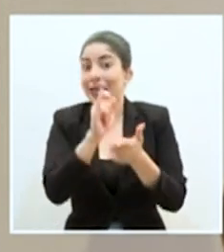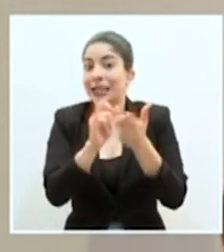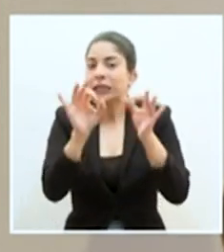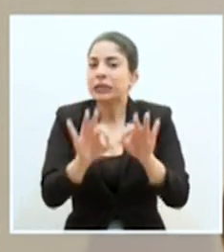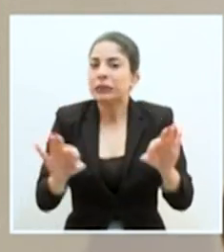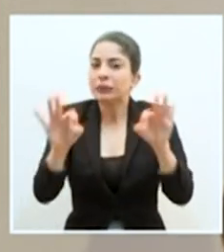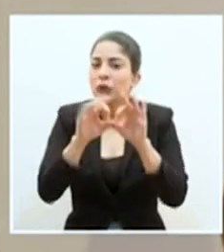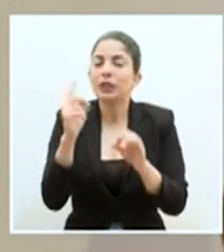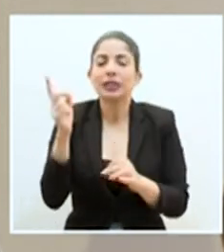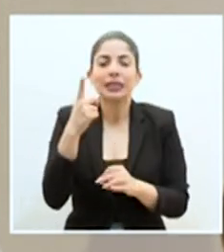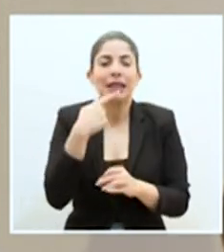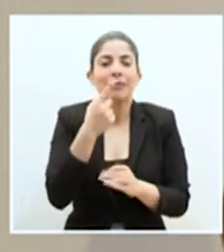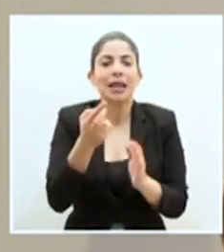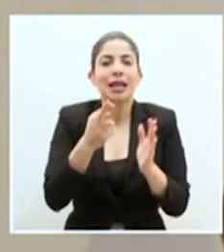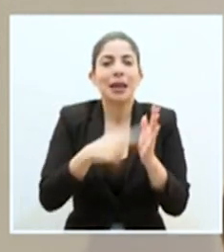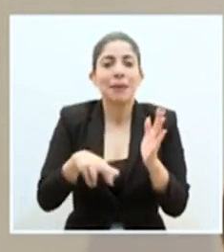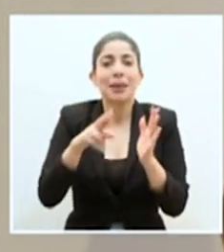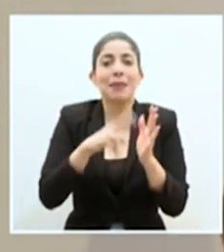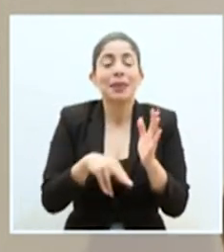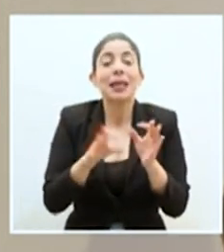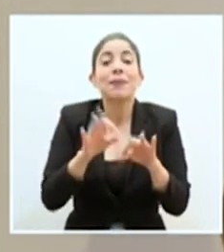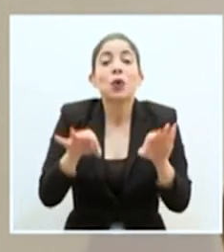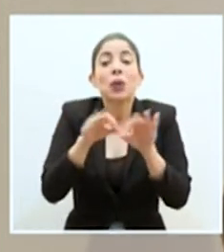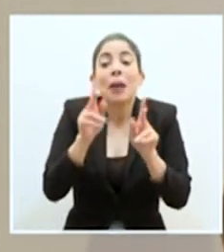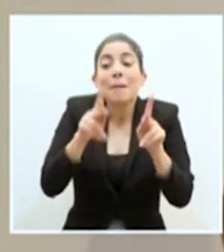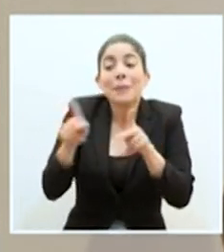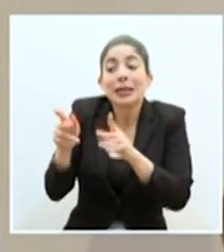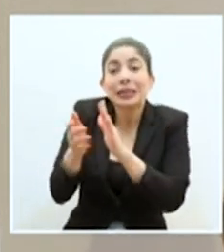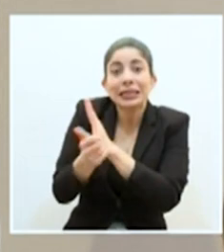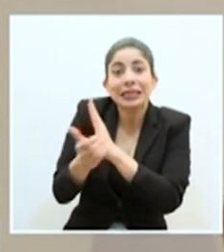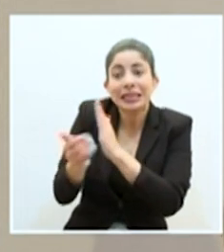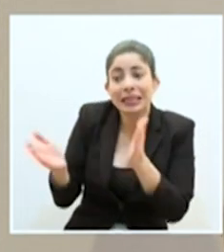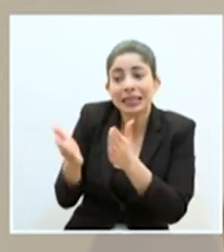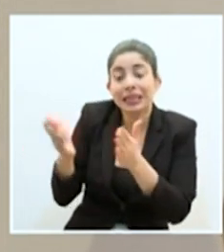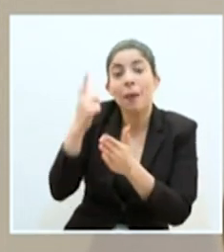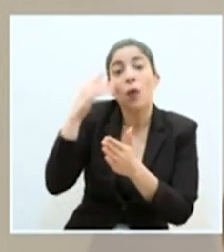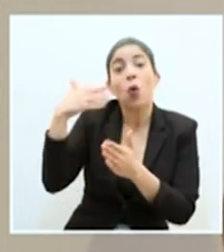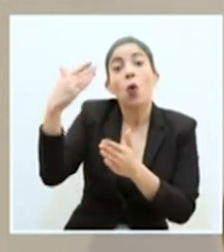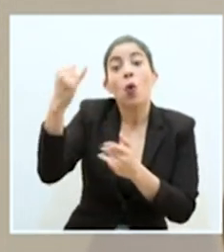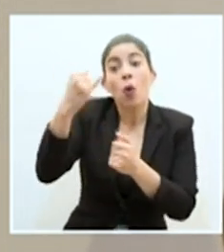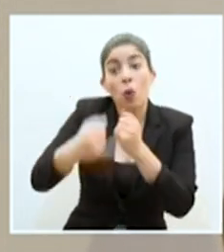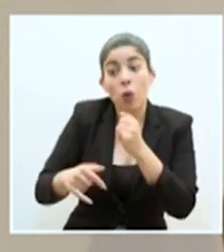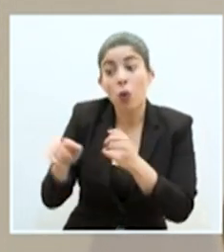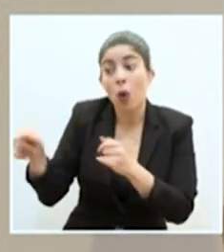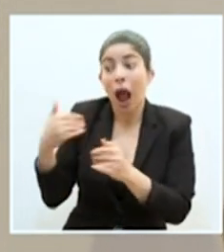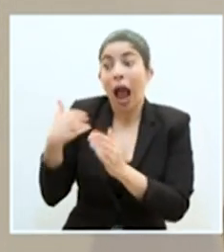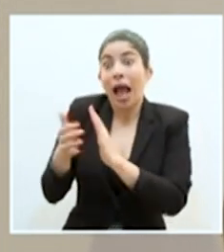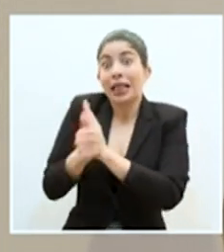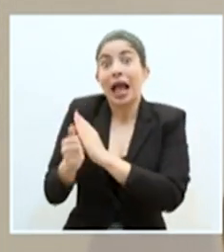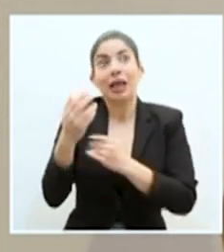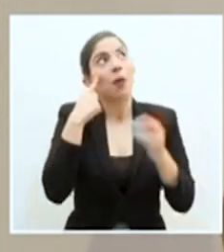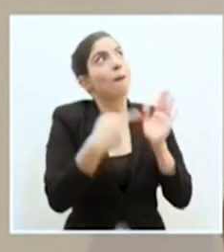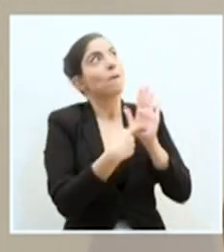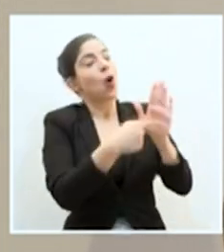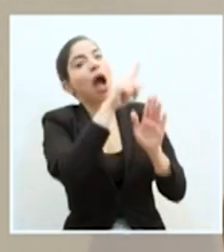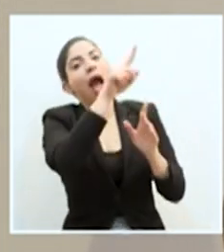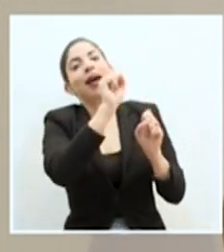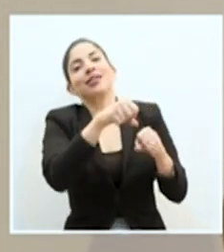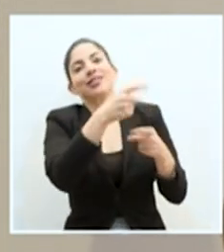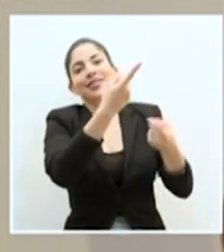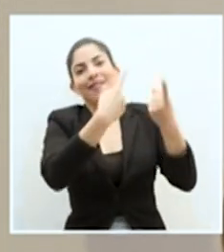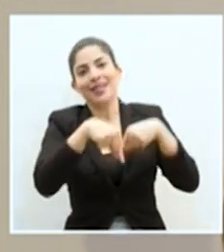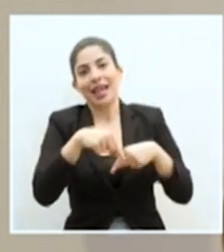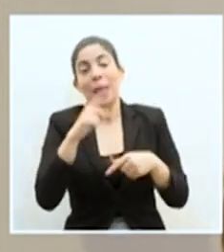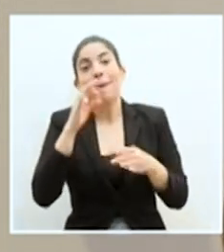lo repetimos siempre, del desarrollo del talento humano, porque van a venir en el tanto encuentro en el talento humano. Entonces, es muy importante que el país esté